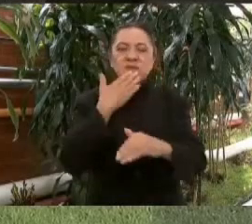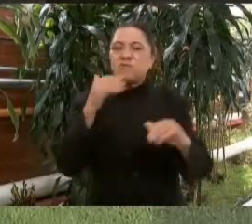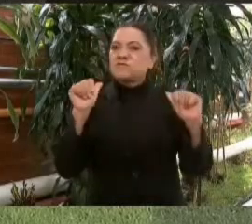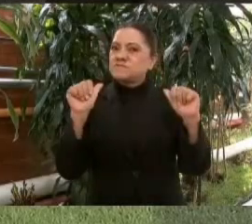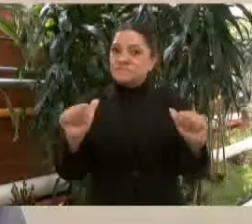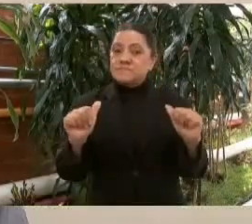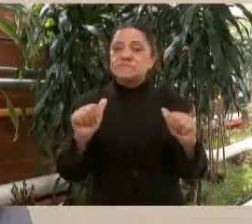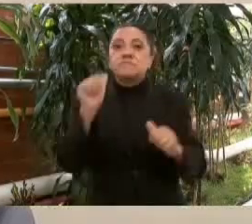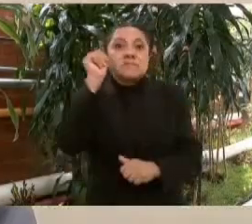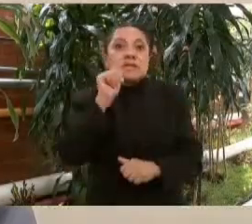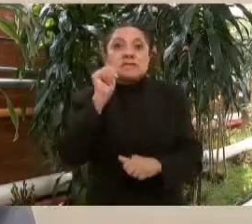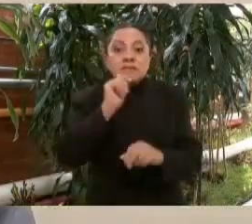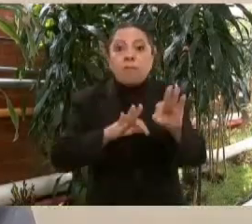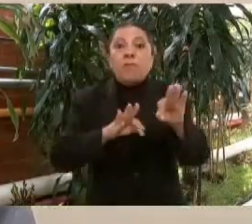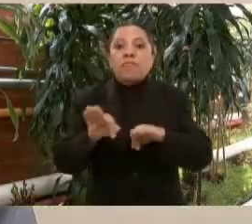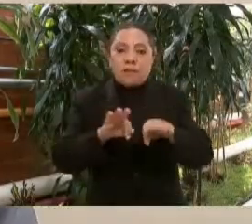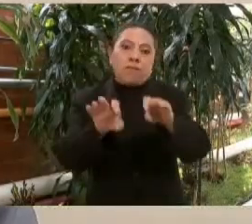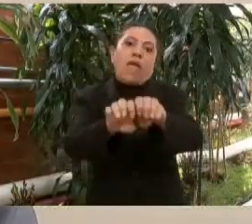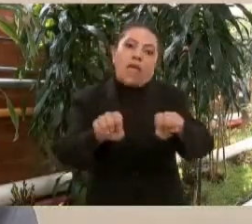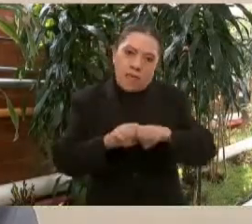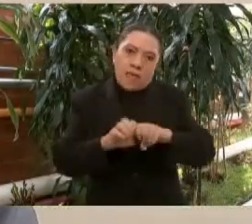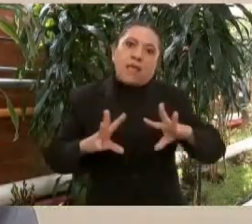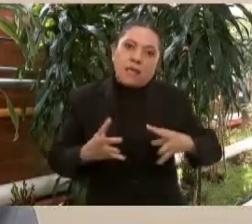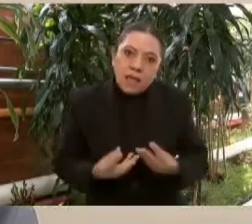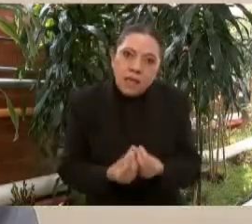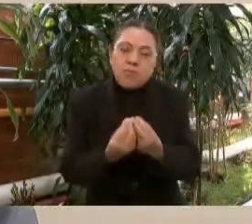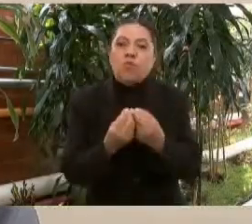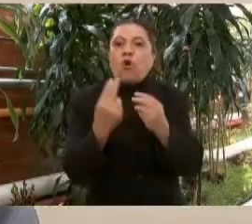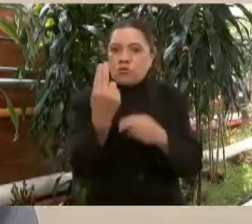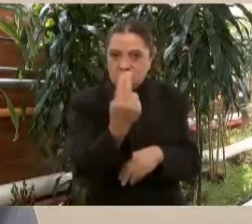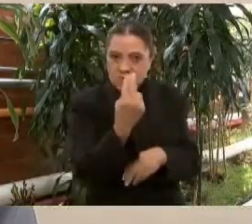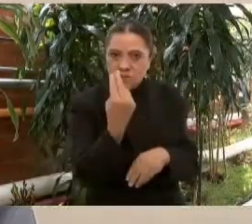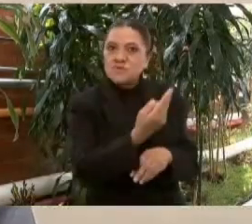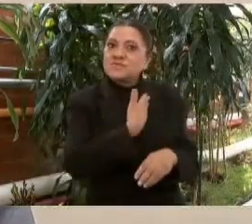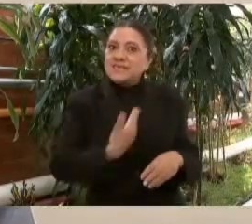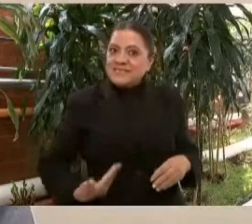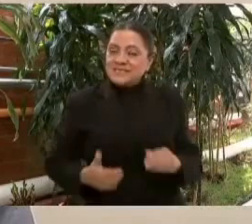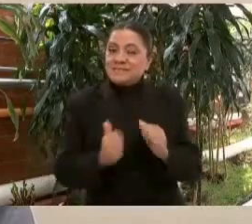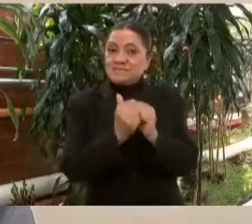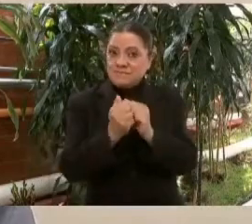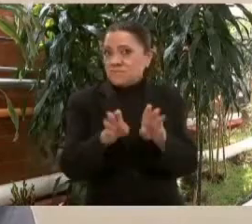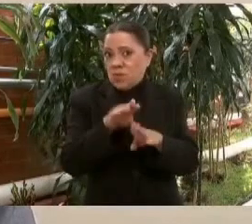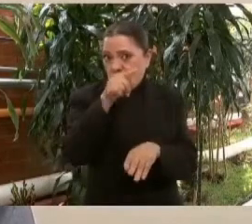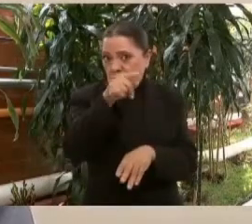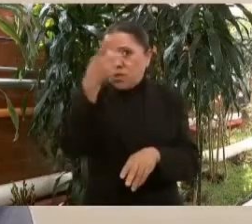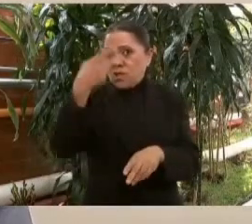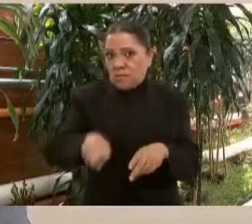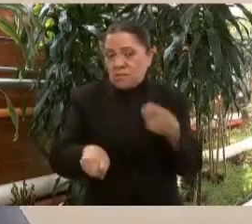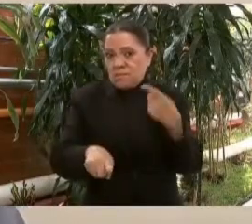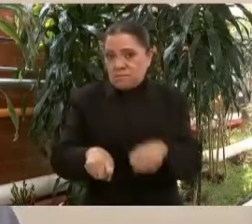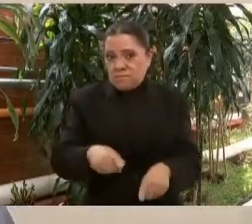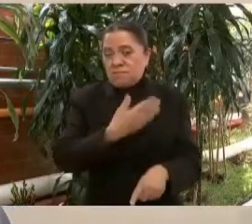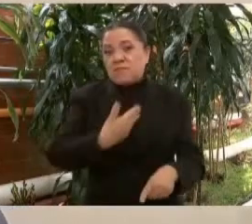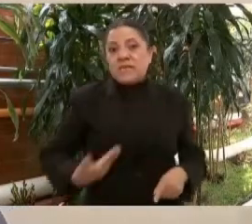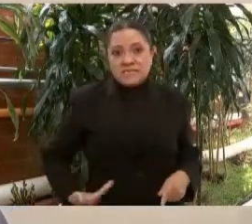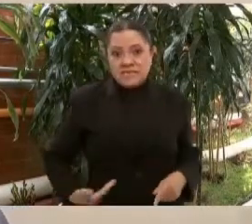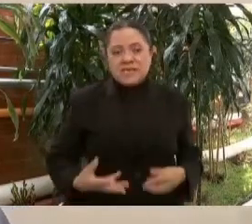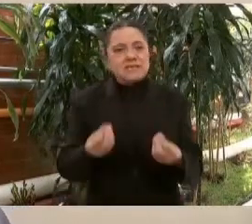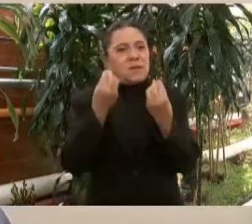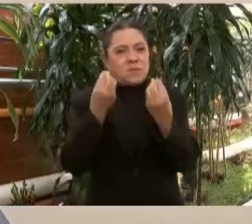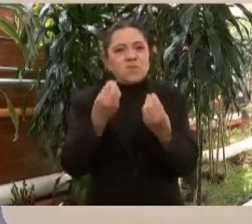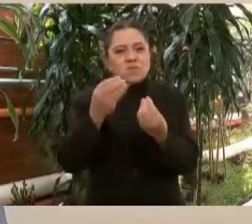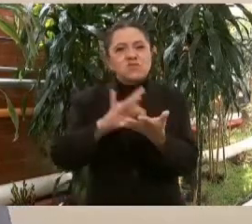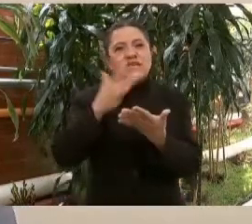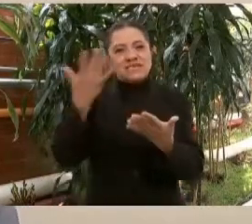siempre y cuando trabajemos en equipo. Con usted lo ha instruido, señor Presidente. Muchísimas gracias